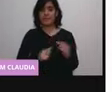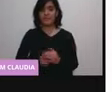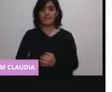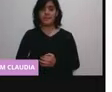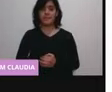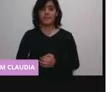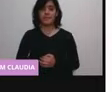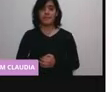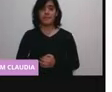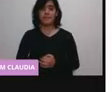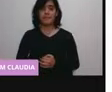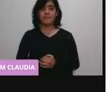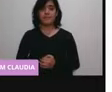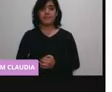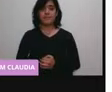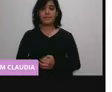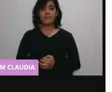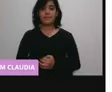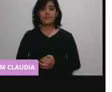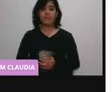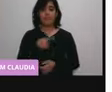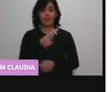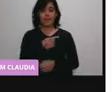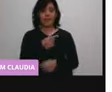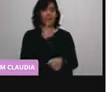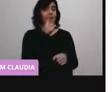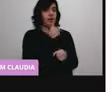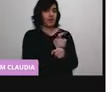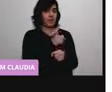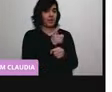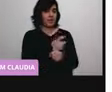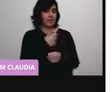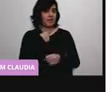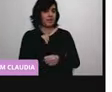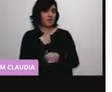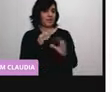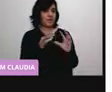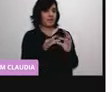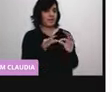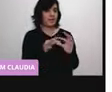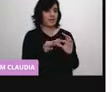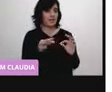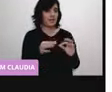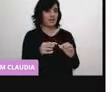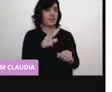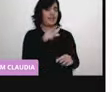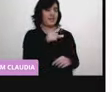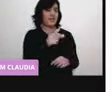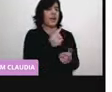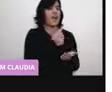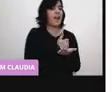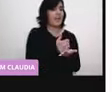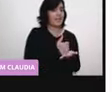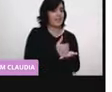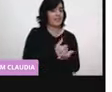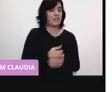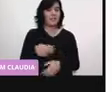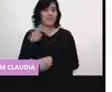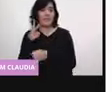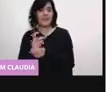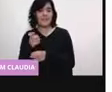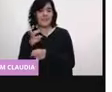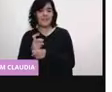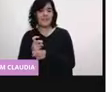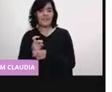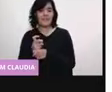Y, bueno, aquí tenemos la primera dosis, como yo le expliqué, que es en el empaque azul y la segunda dosis de la tapita